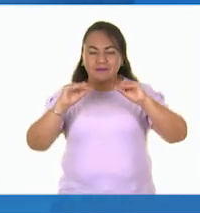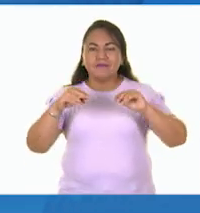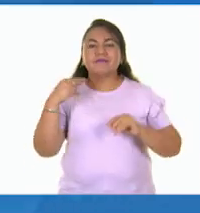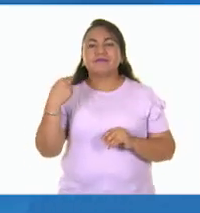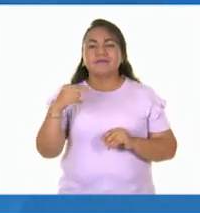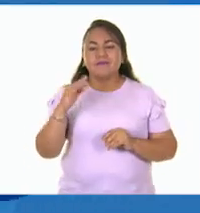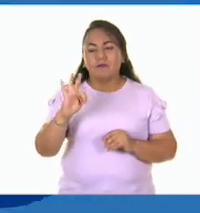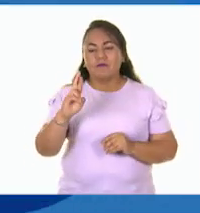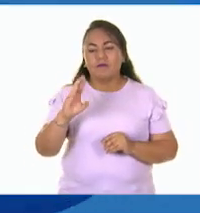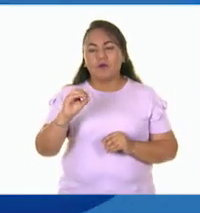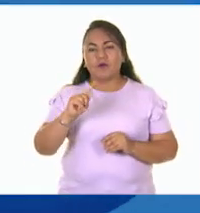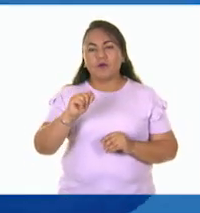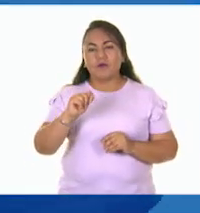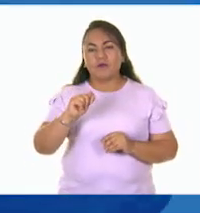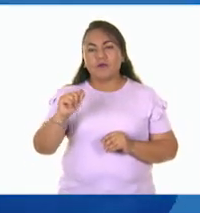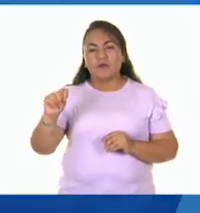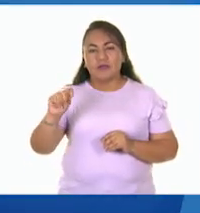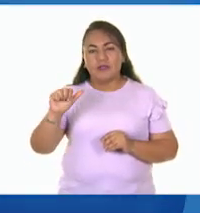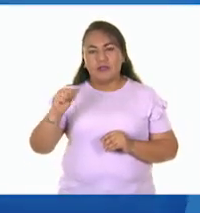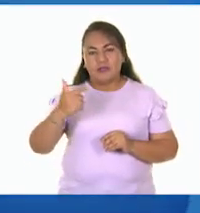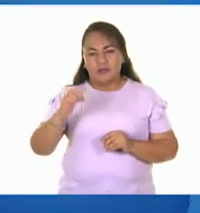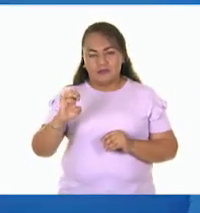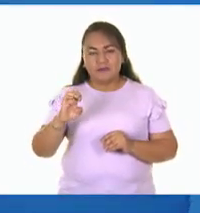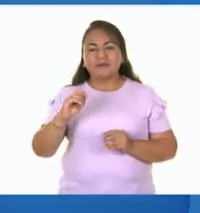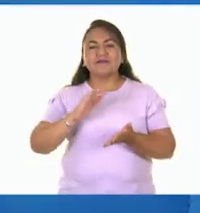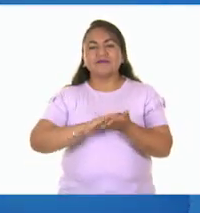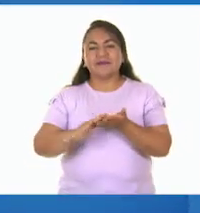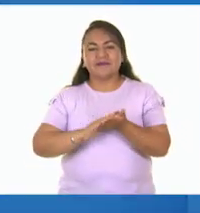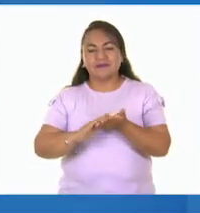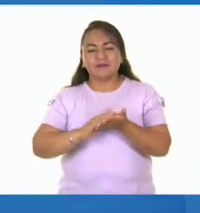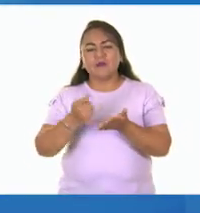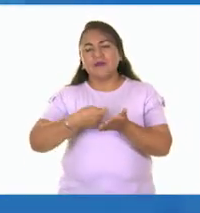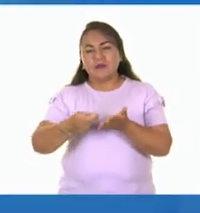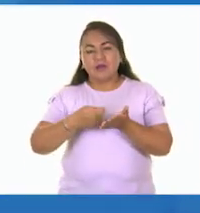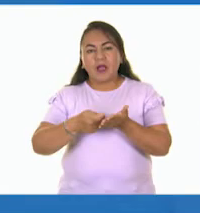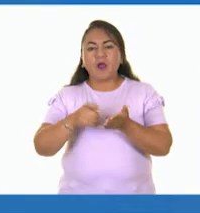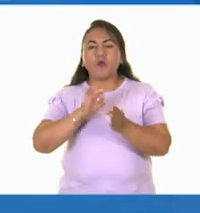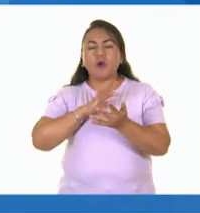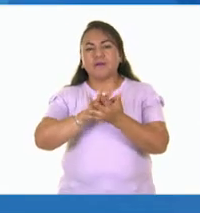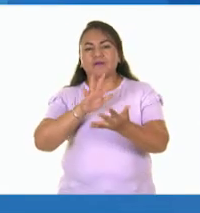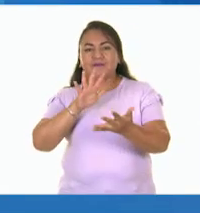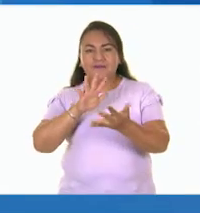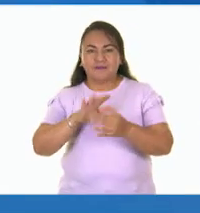frotage, con la cual podrán ustedes hacer una representación bidimensional.